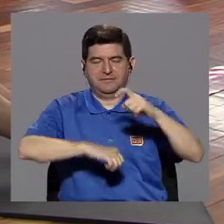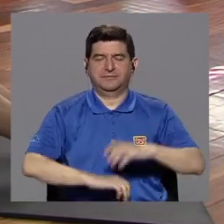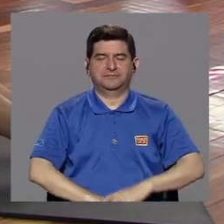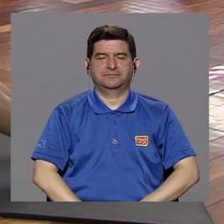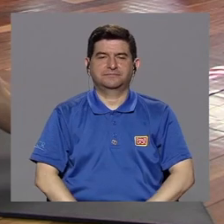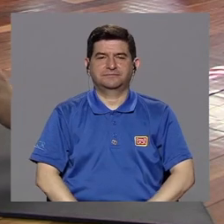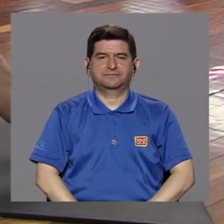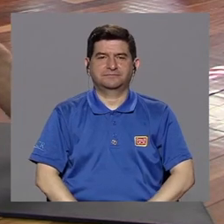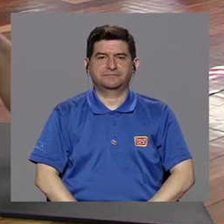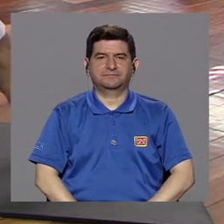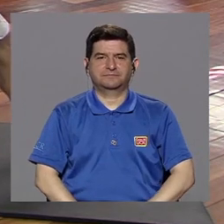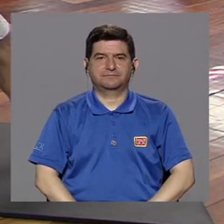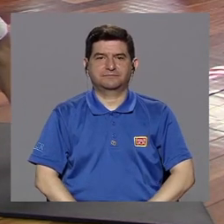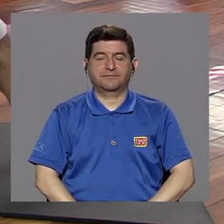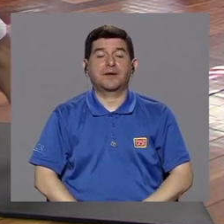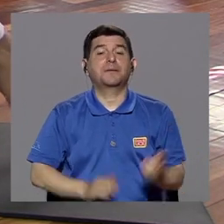fase.